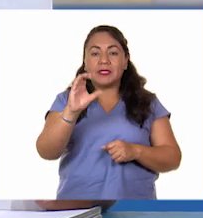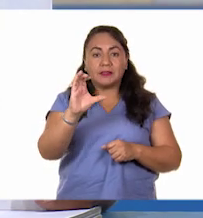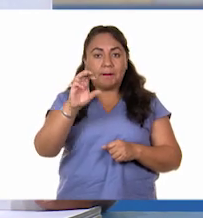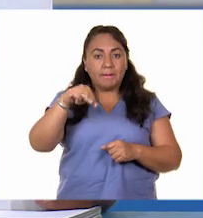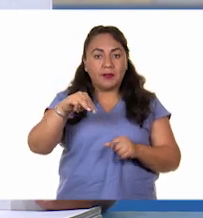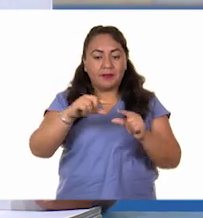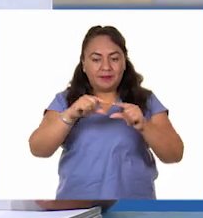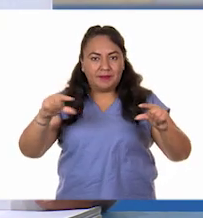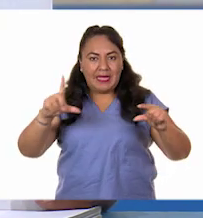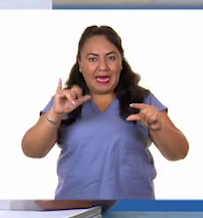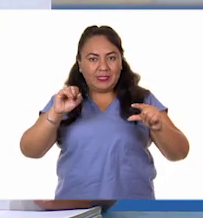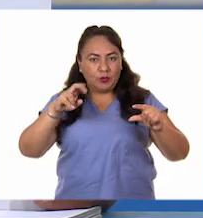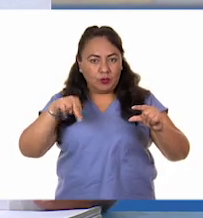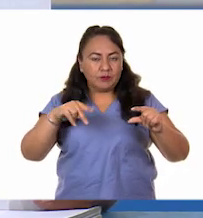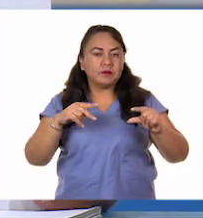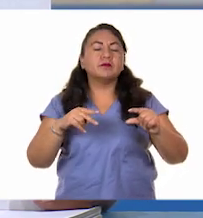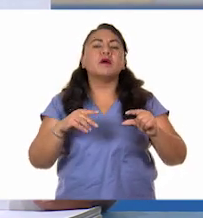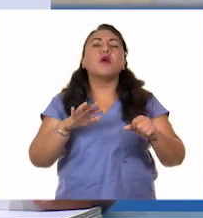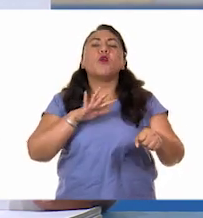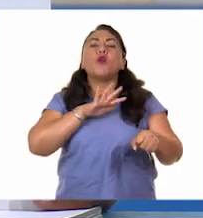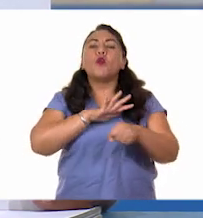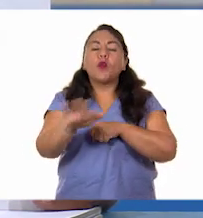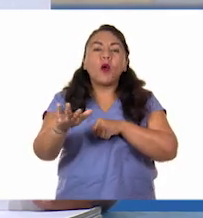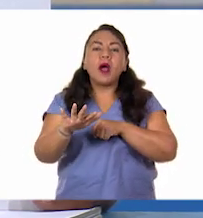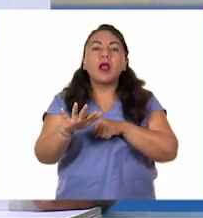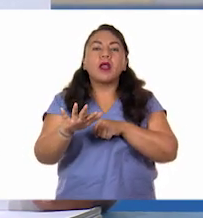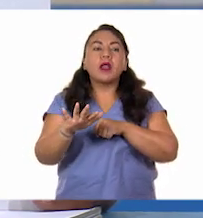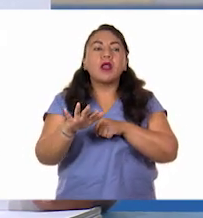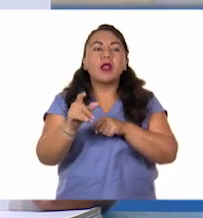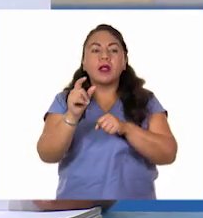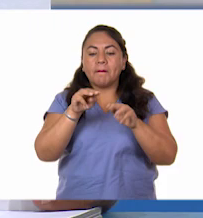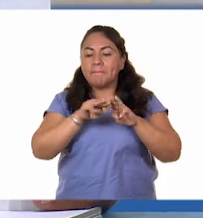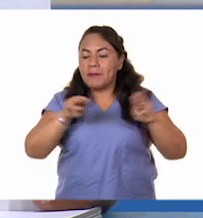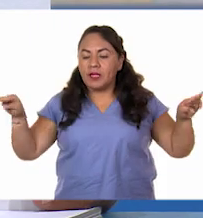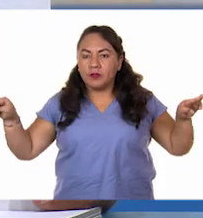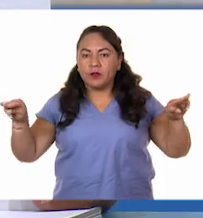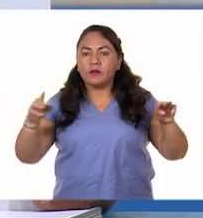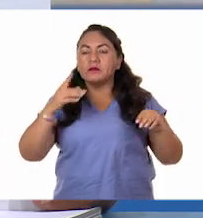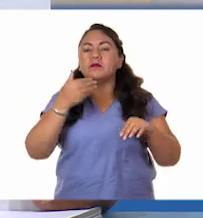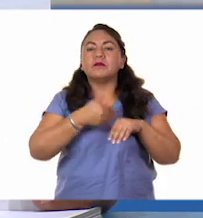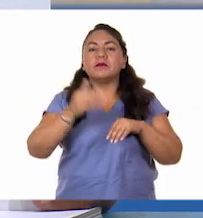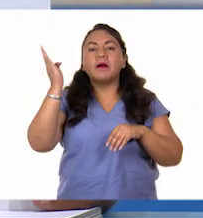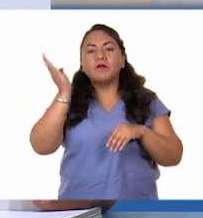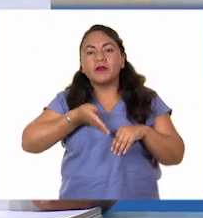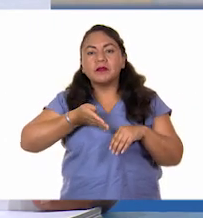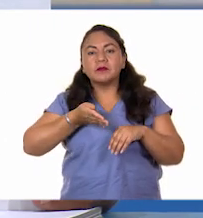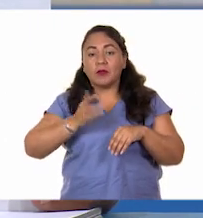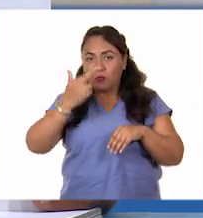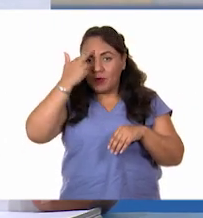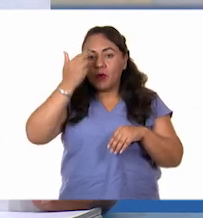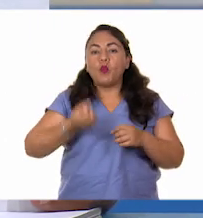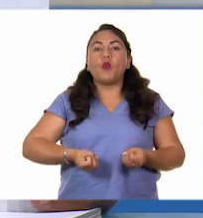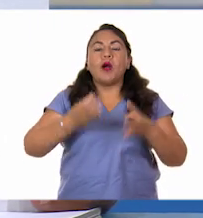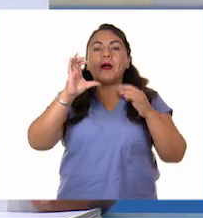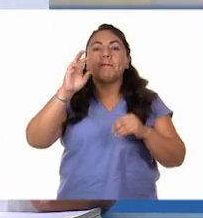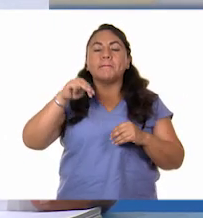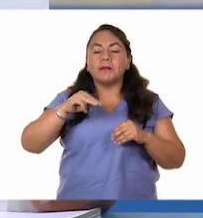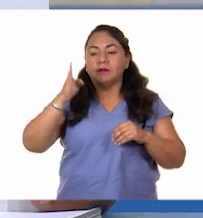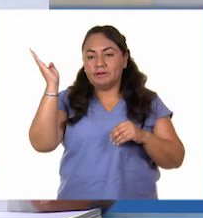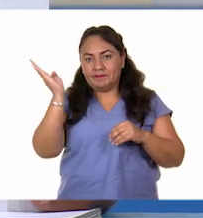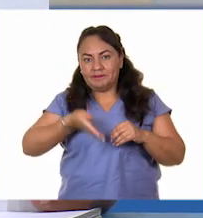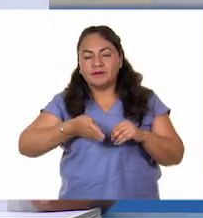de listón, ¿qué fracción del metro? Acuérdense cuántos centímetros tiene un metro, ¿eh? ¿Qué